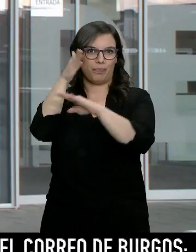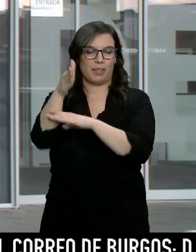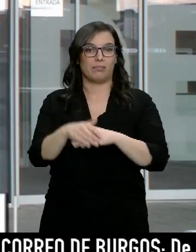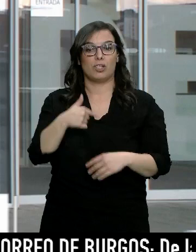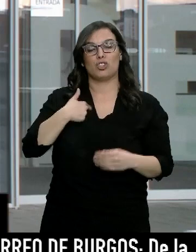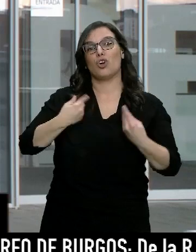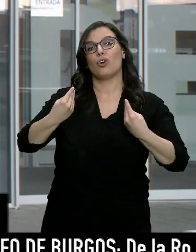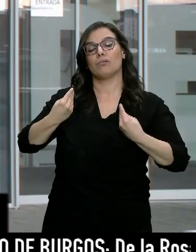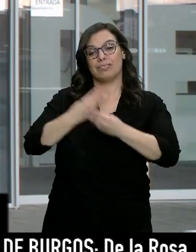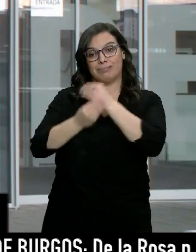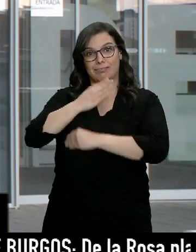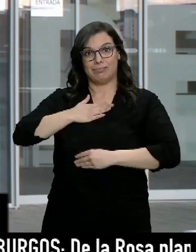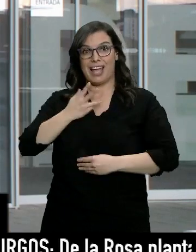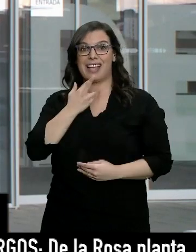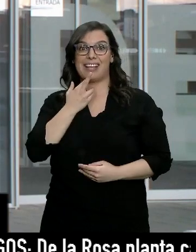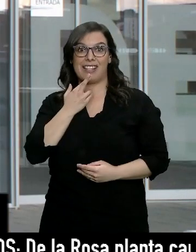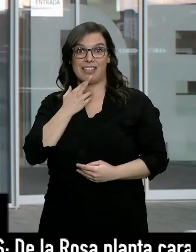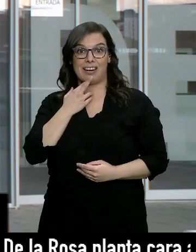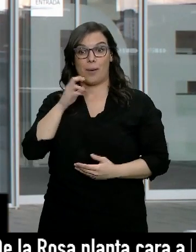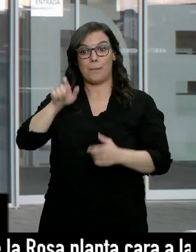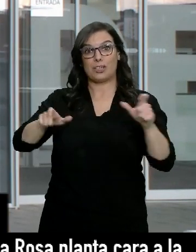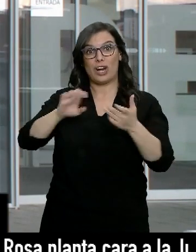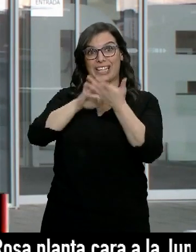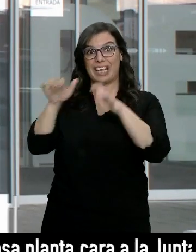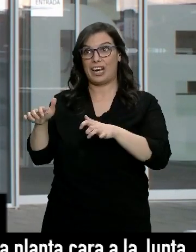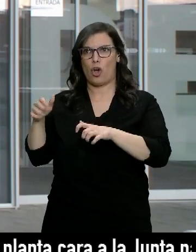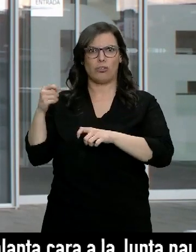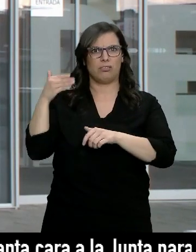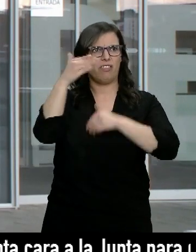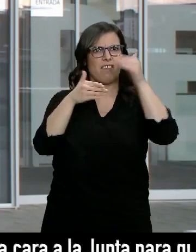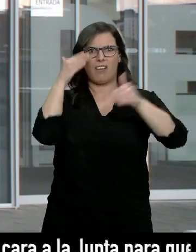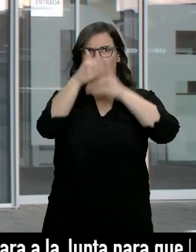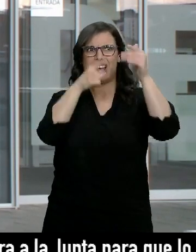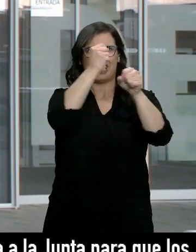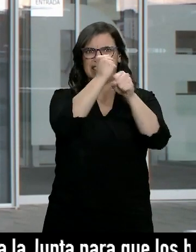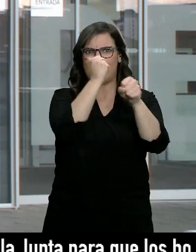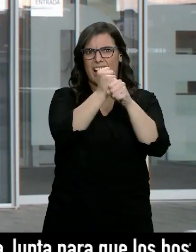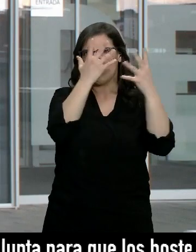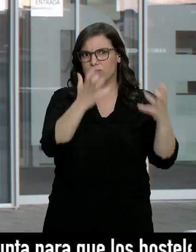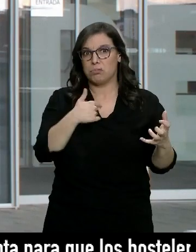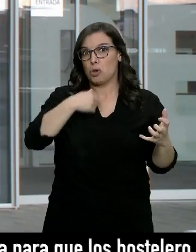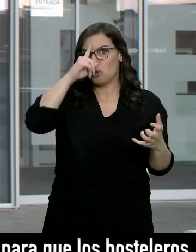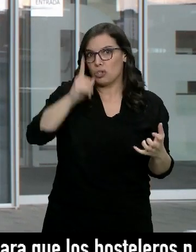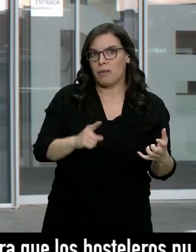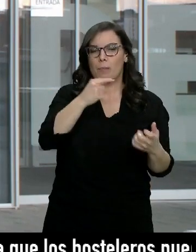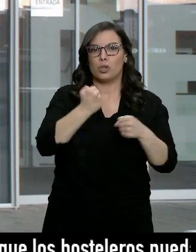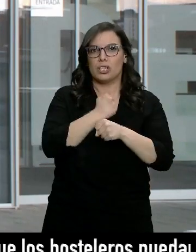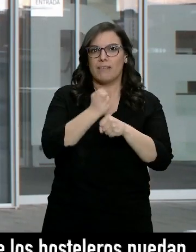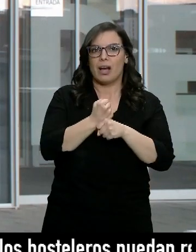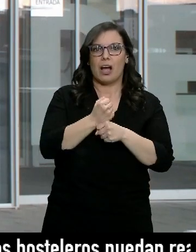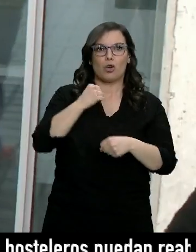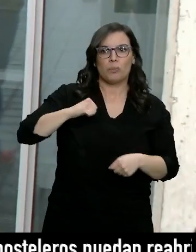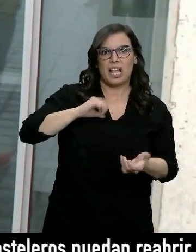soy de Santander, hay allí más gente de Castilla y León de la que yo imaginaba, ¿verdad? O sea, trabajando en el hospital, en servicios